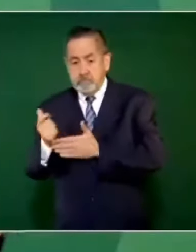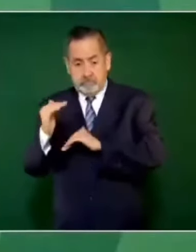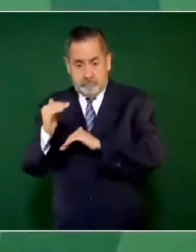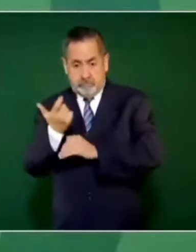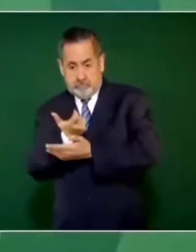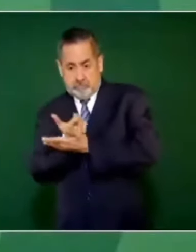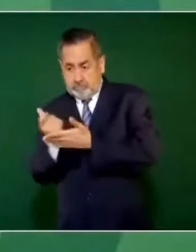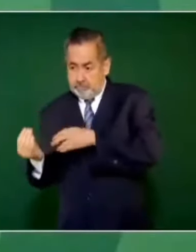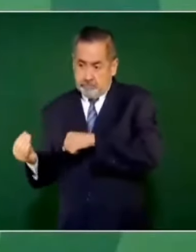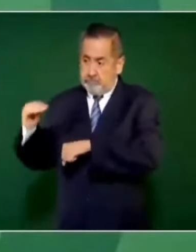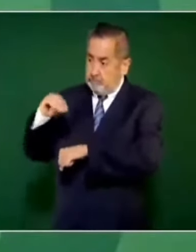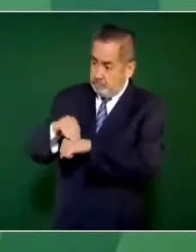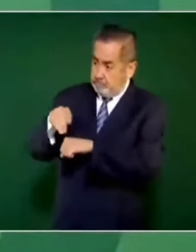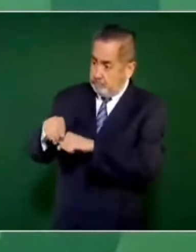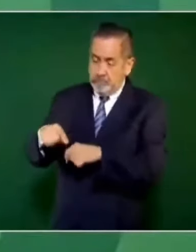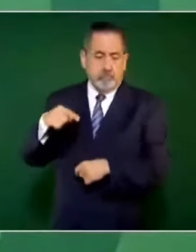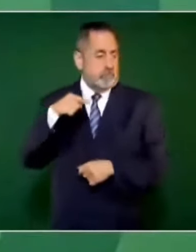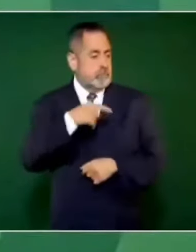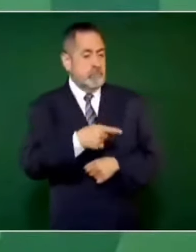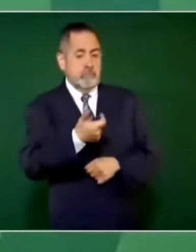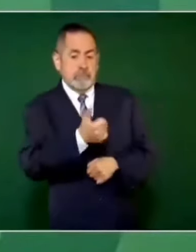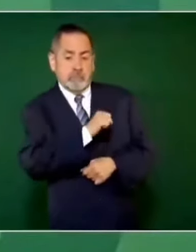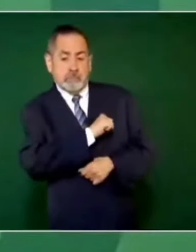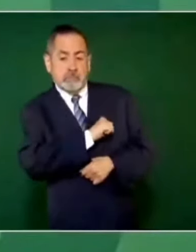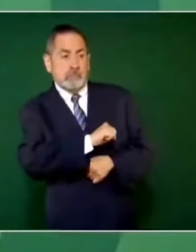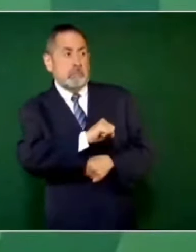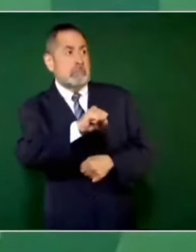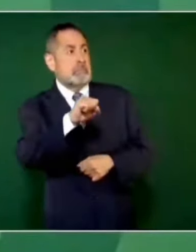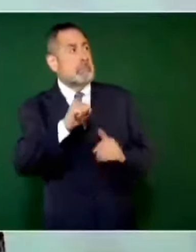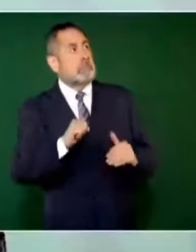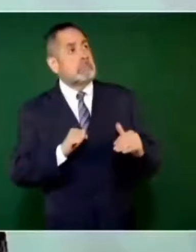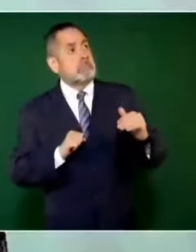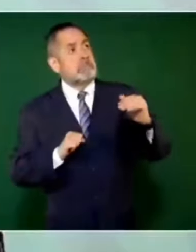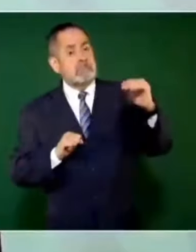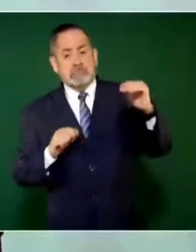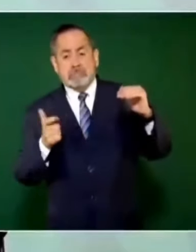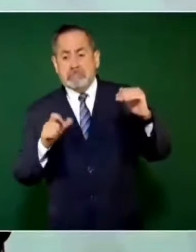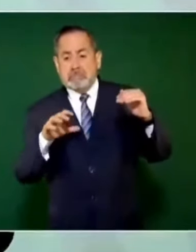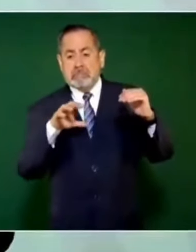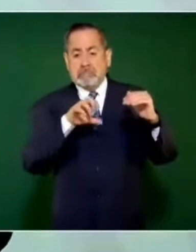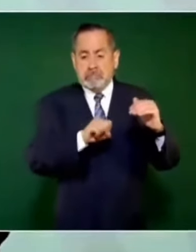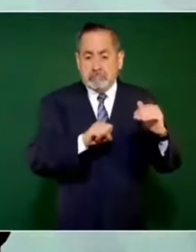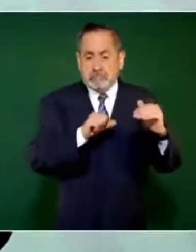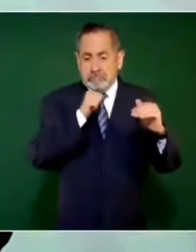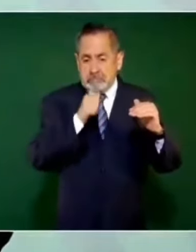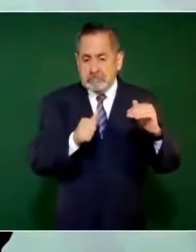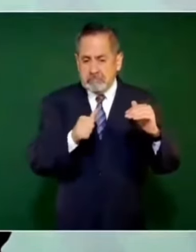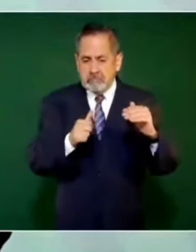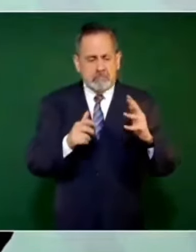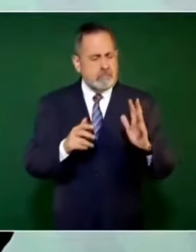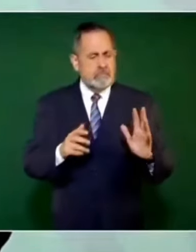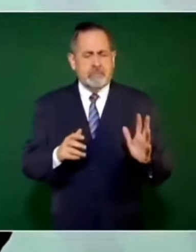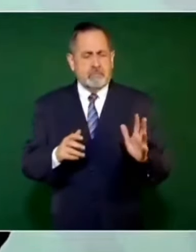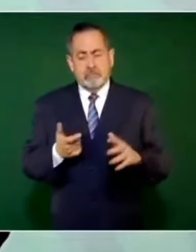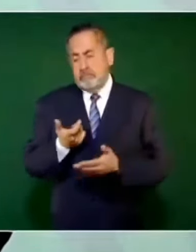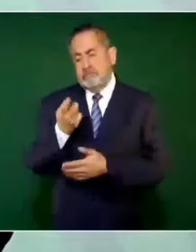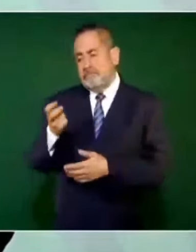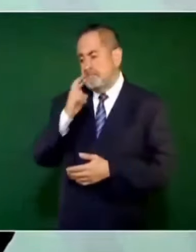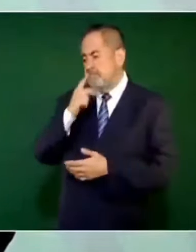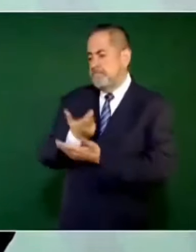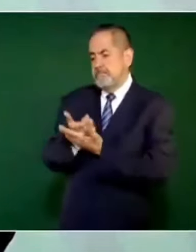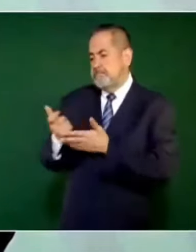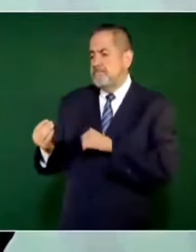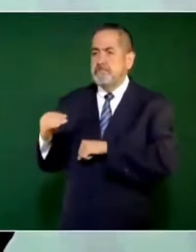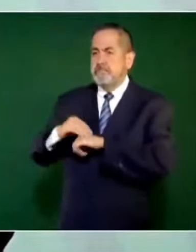aumentaba la inflación, luego entonces no había que aumentar el salario